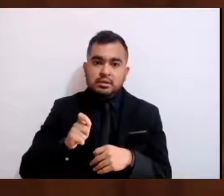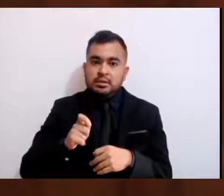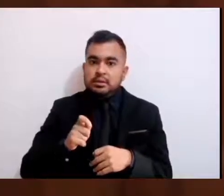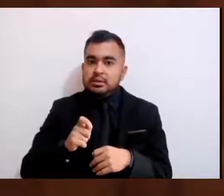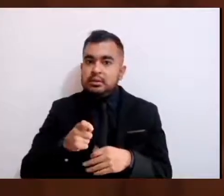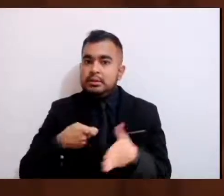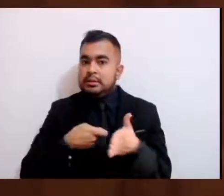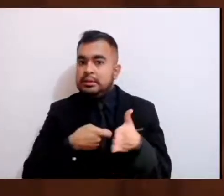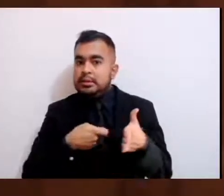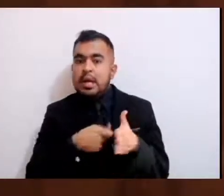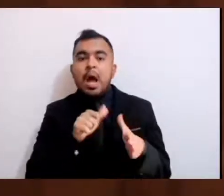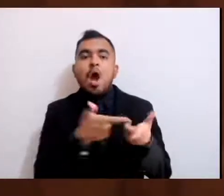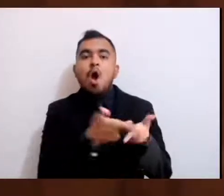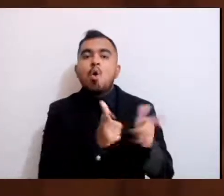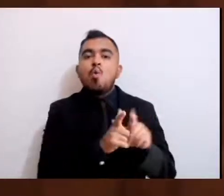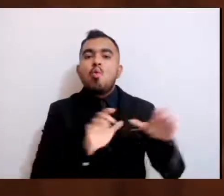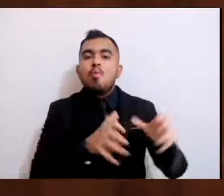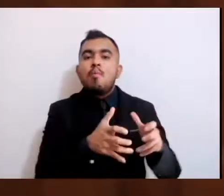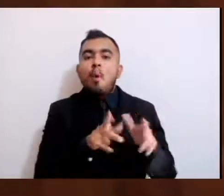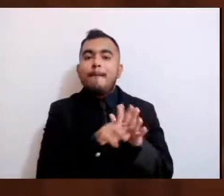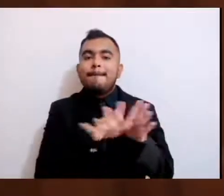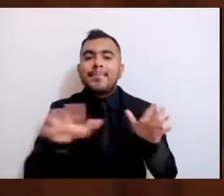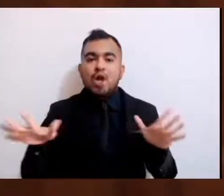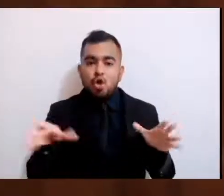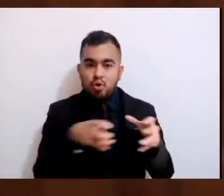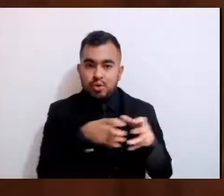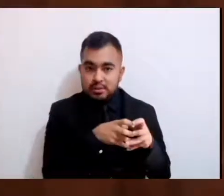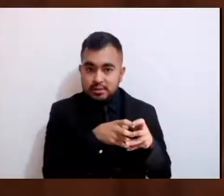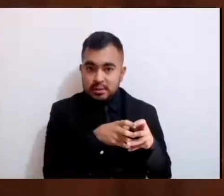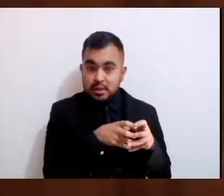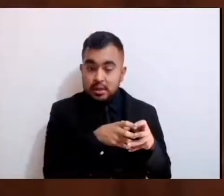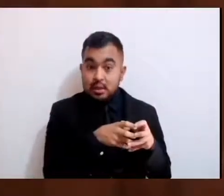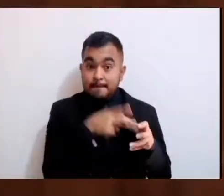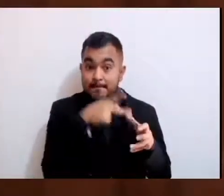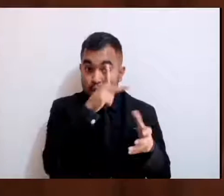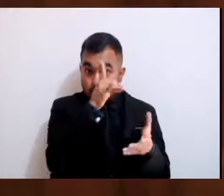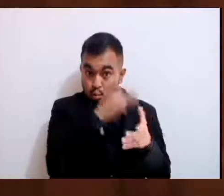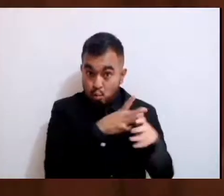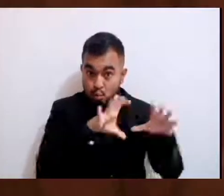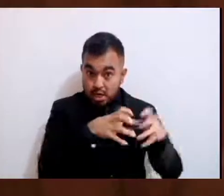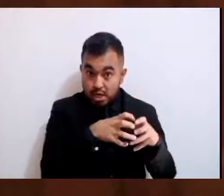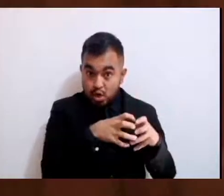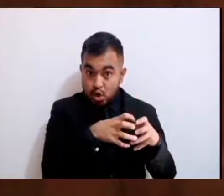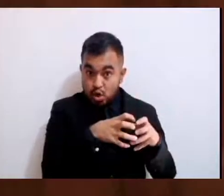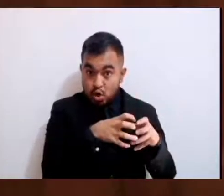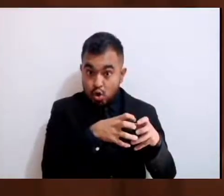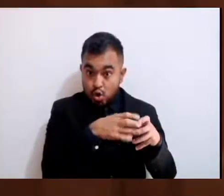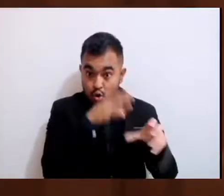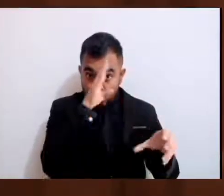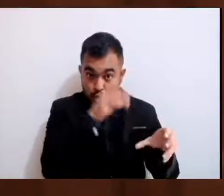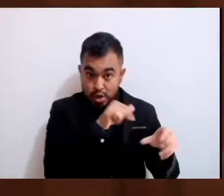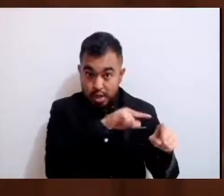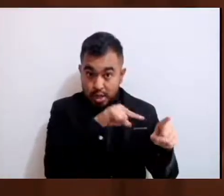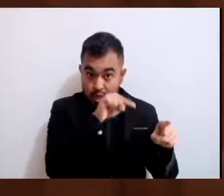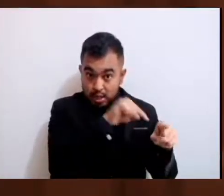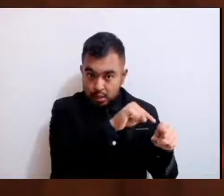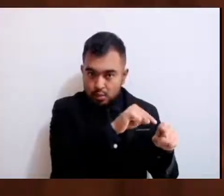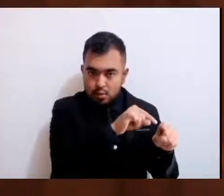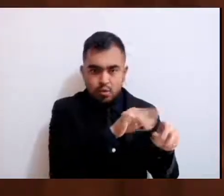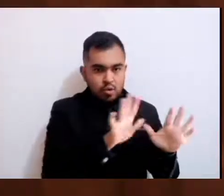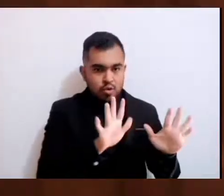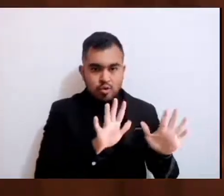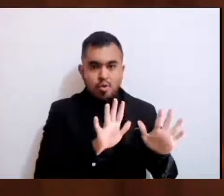Pero no nada más ya es el gremio de ser el flanco. Ahora,